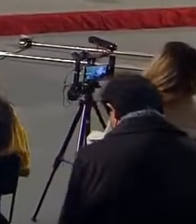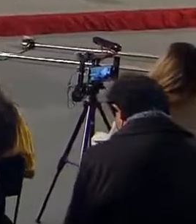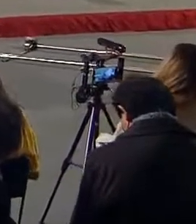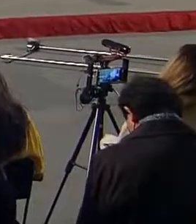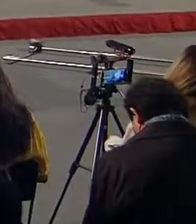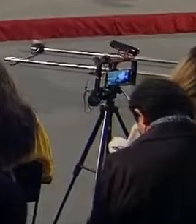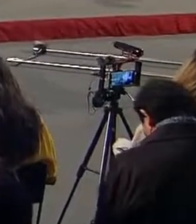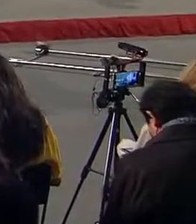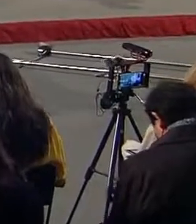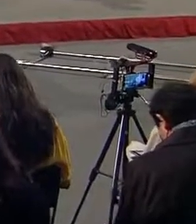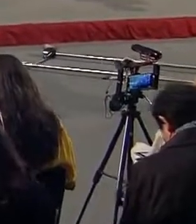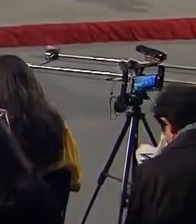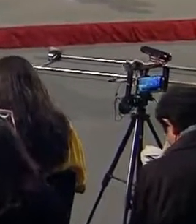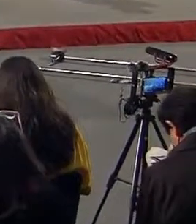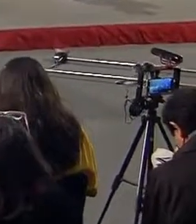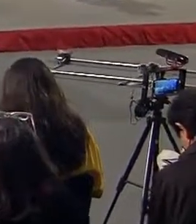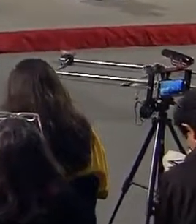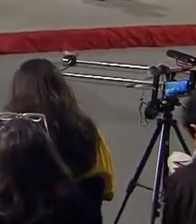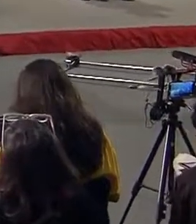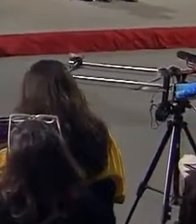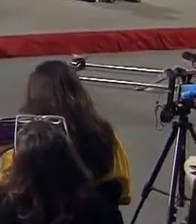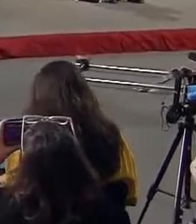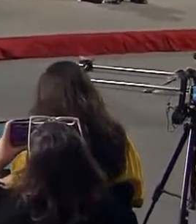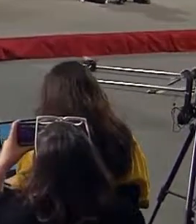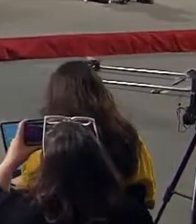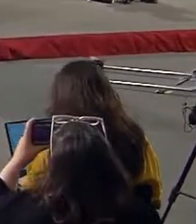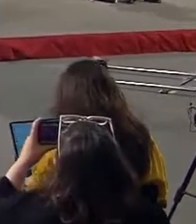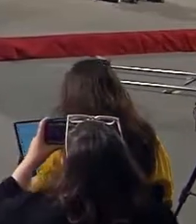aprendido y olvidamos el español.